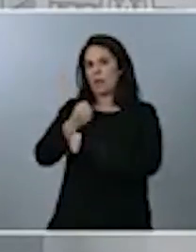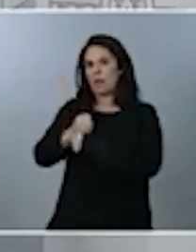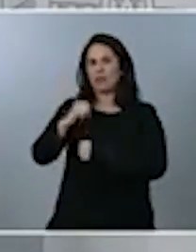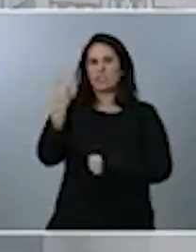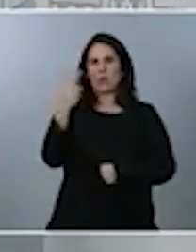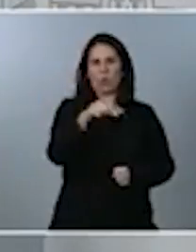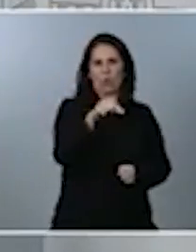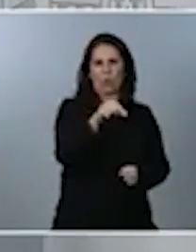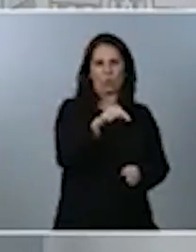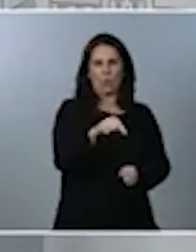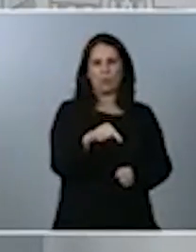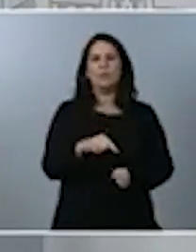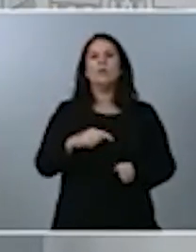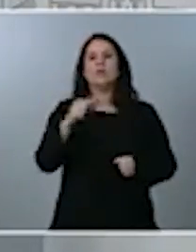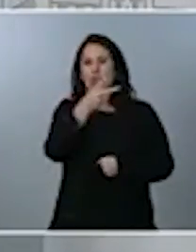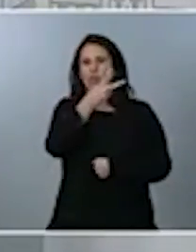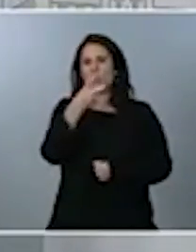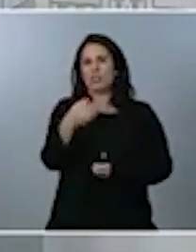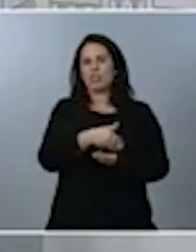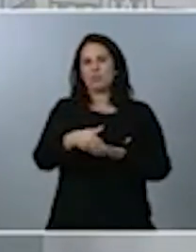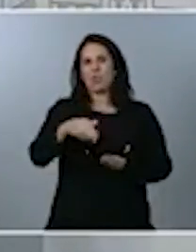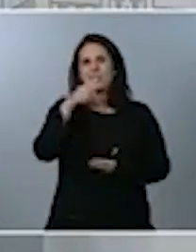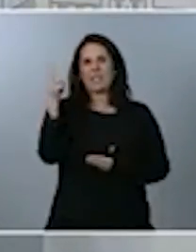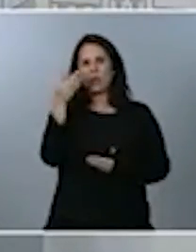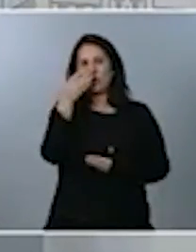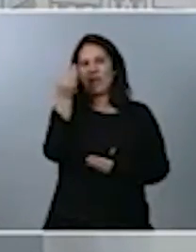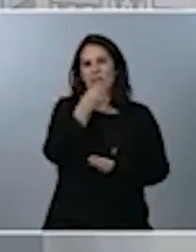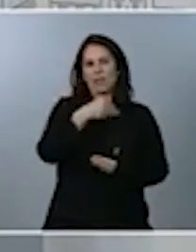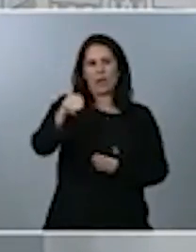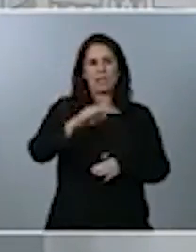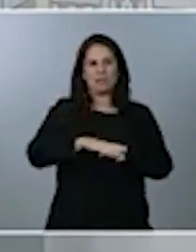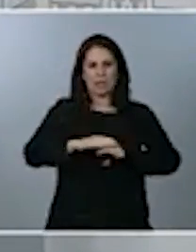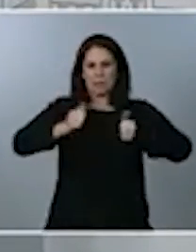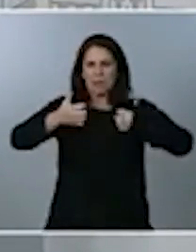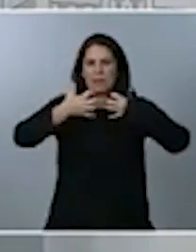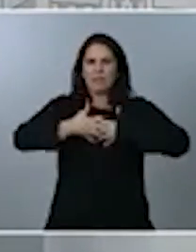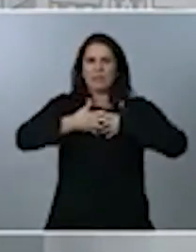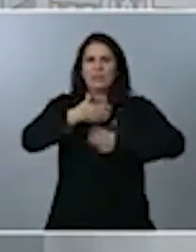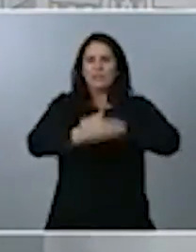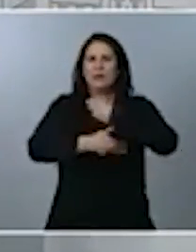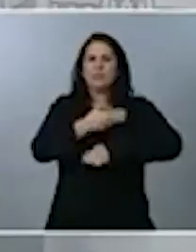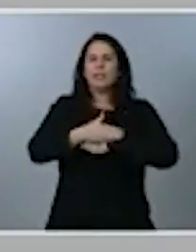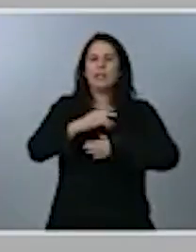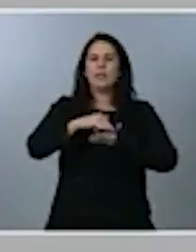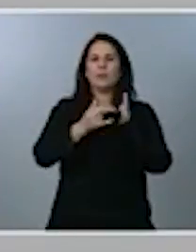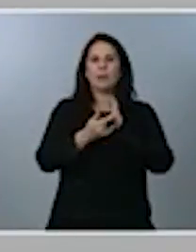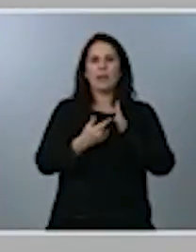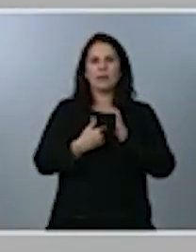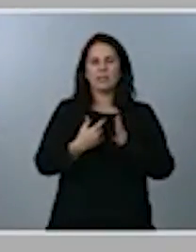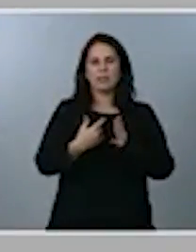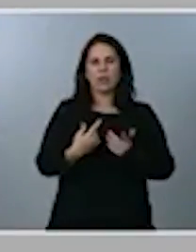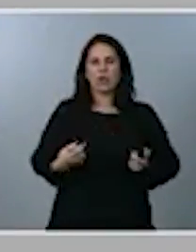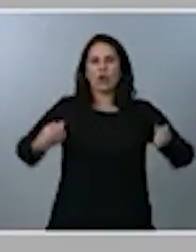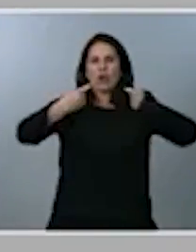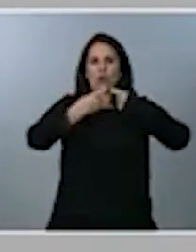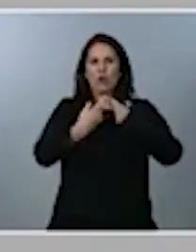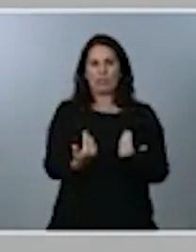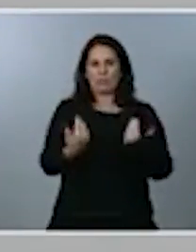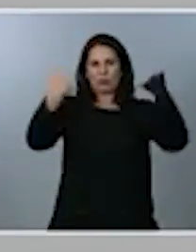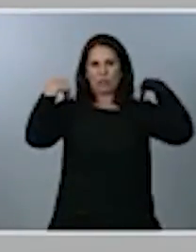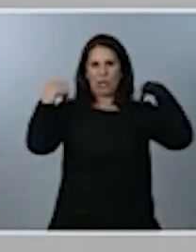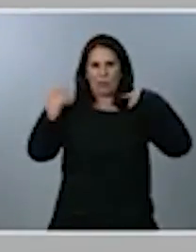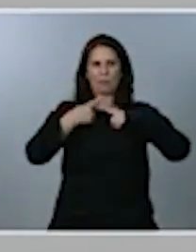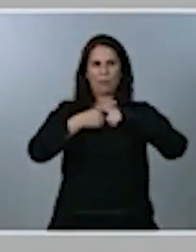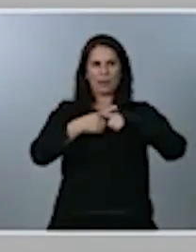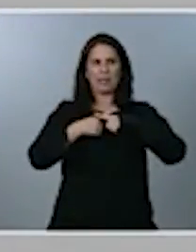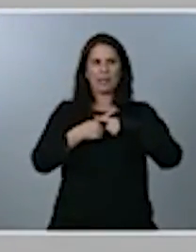con 200 millones de euros adicionales para poner en marcha el plan corresponsable que será trasladado en la correspondiente